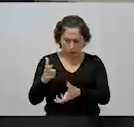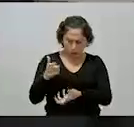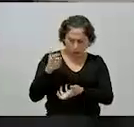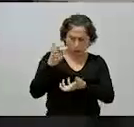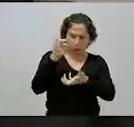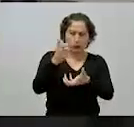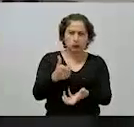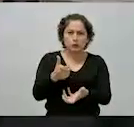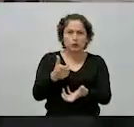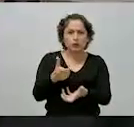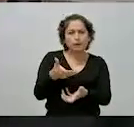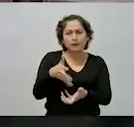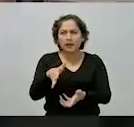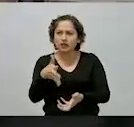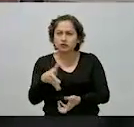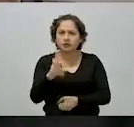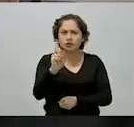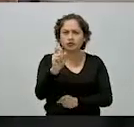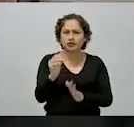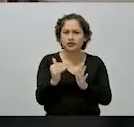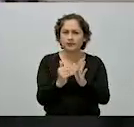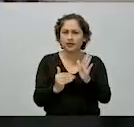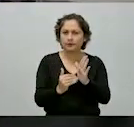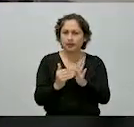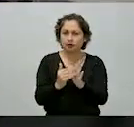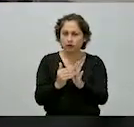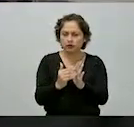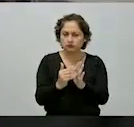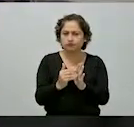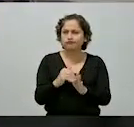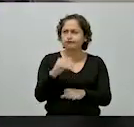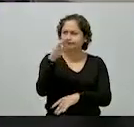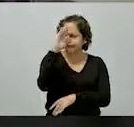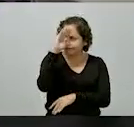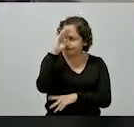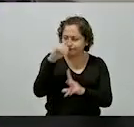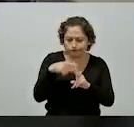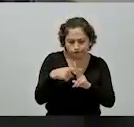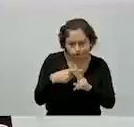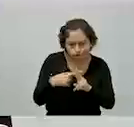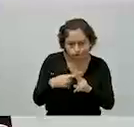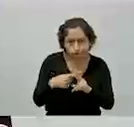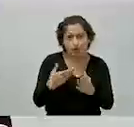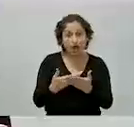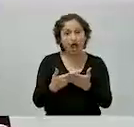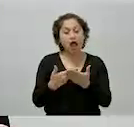alrededor de 30 mil millones. Se elevó